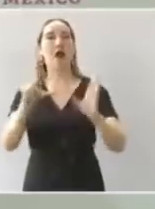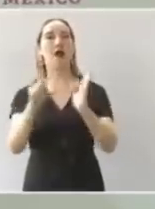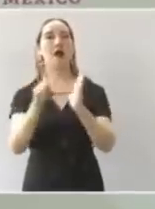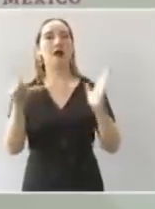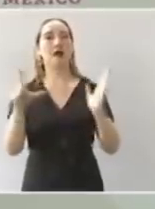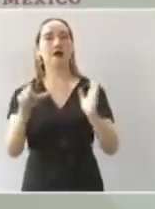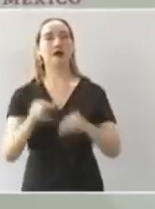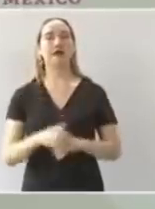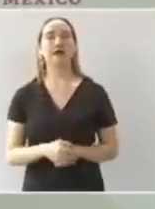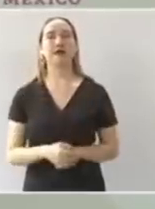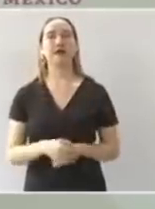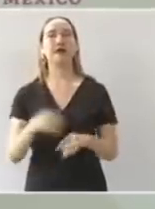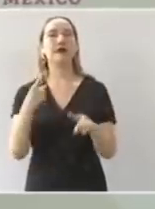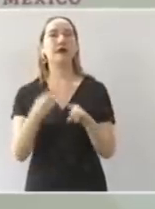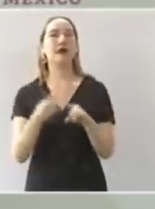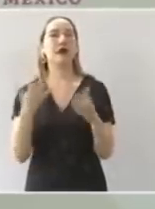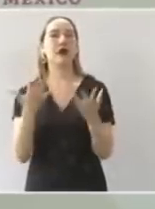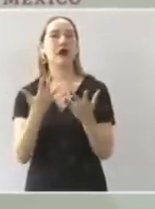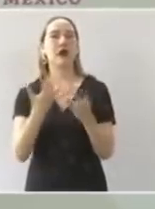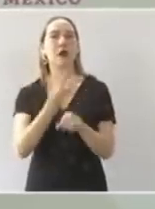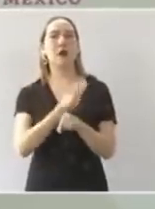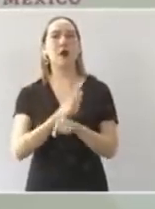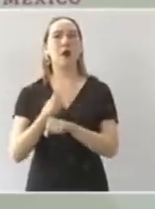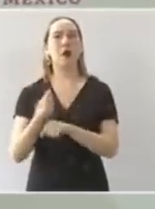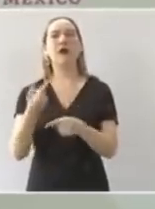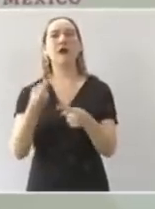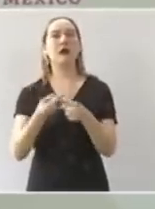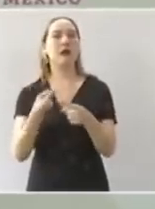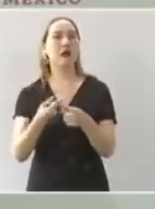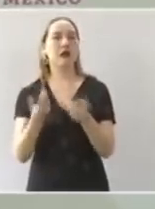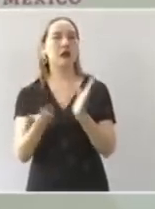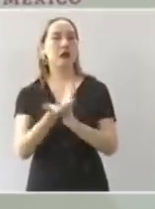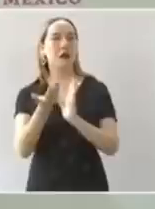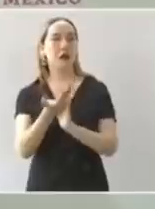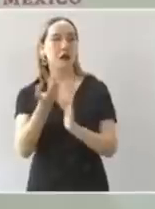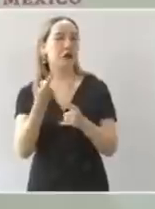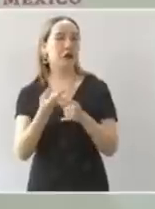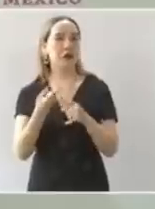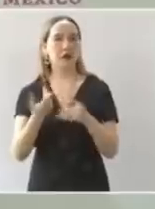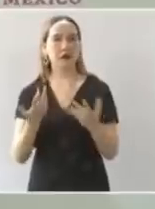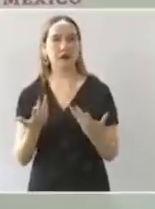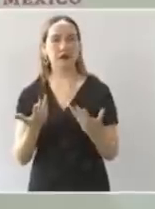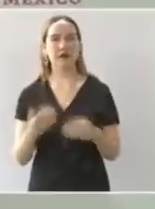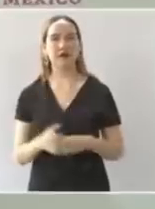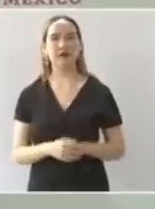esas sucursales del banco del bienestar los